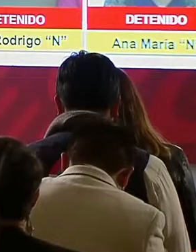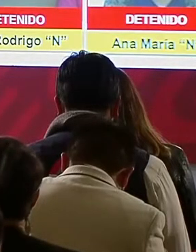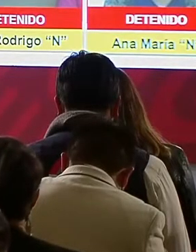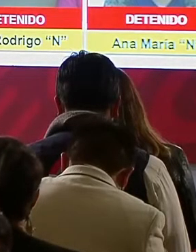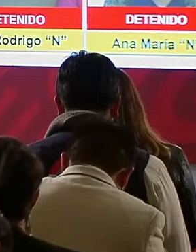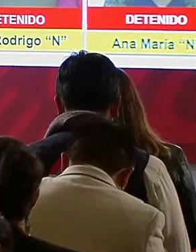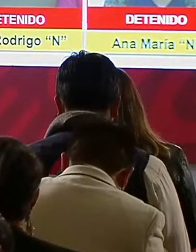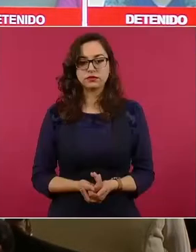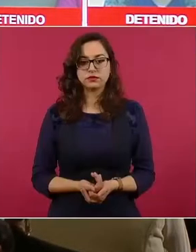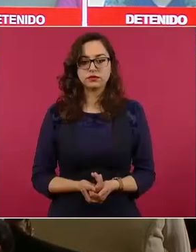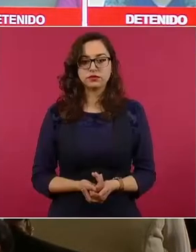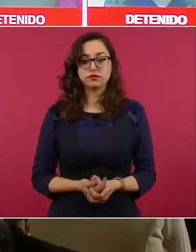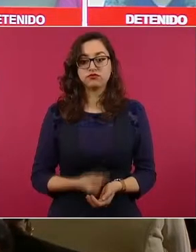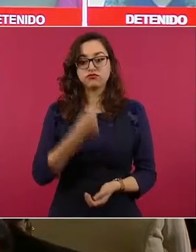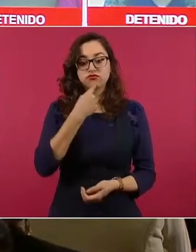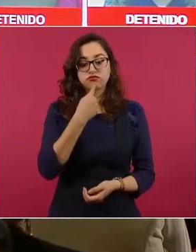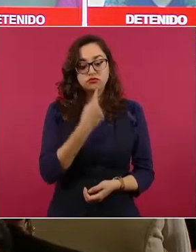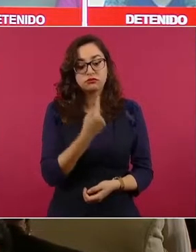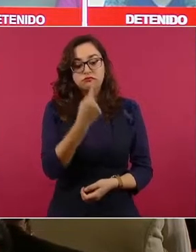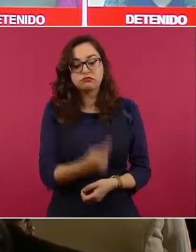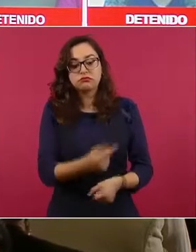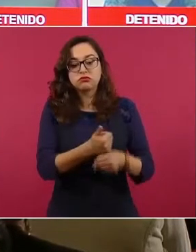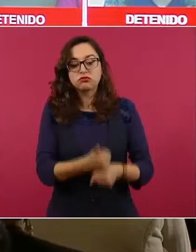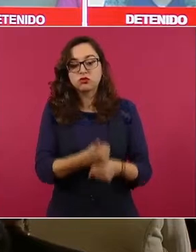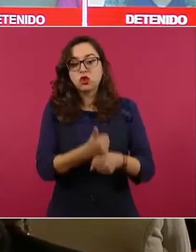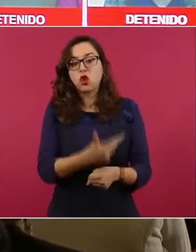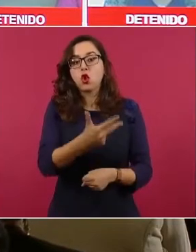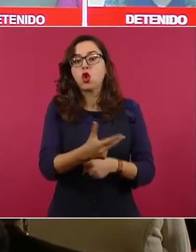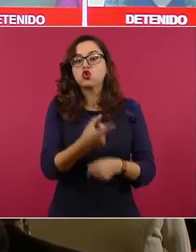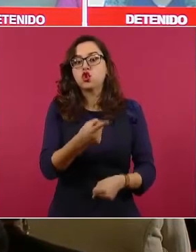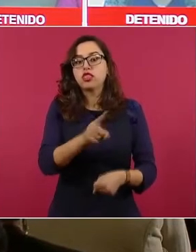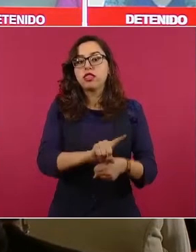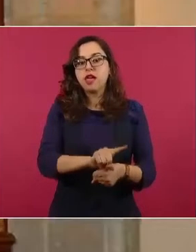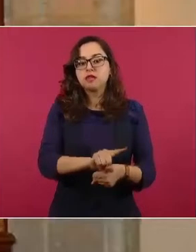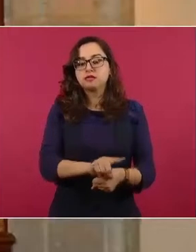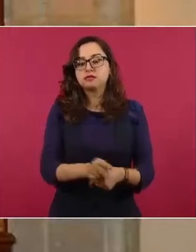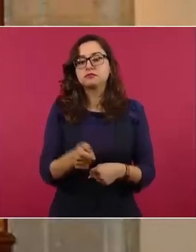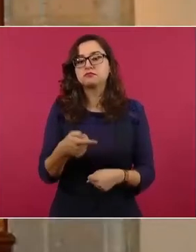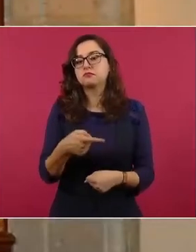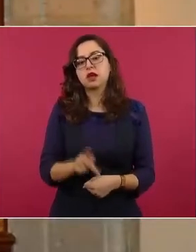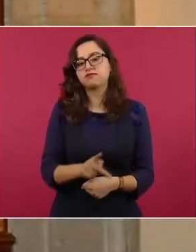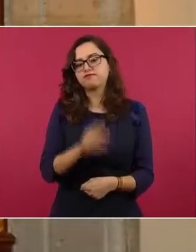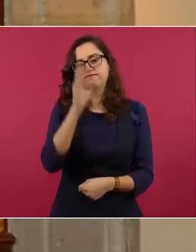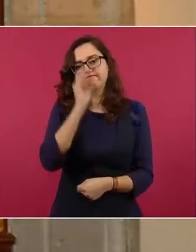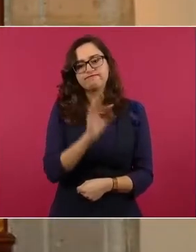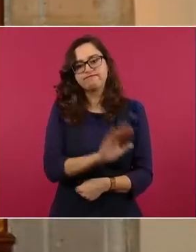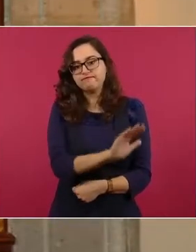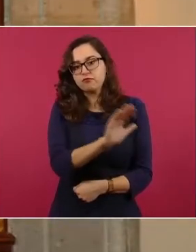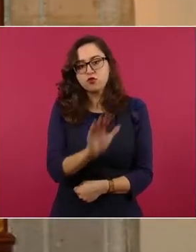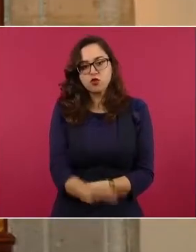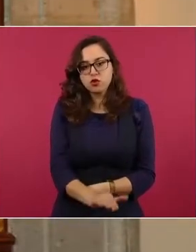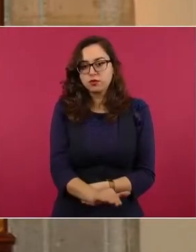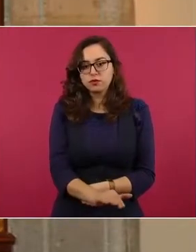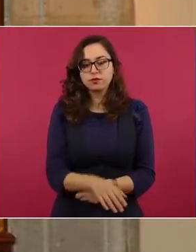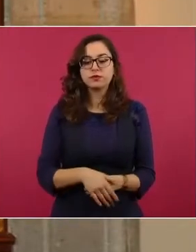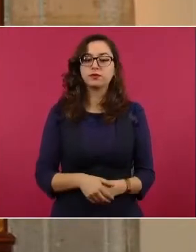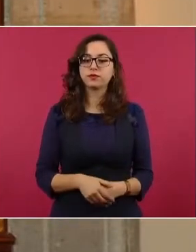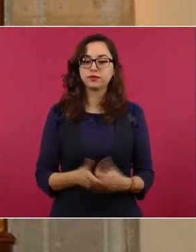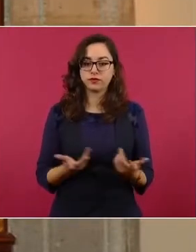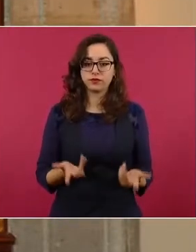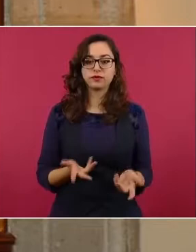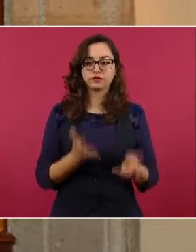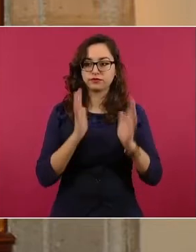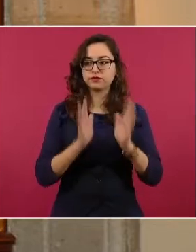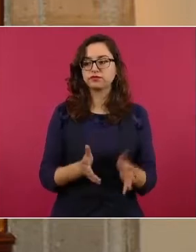la agresión de estos dos sujetos. Se hizo una operación de seguimiento y se les